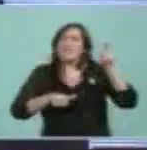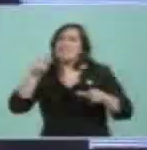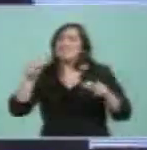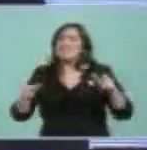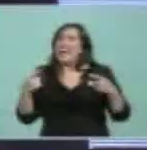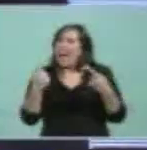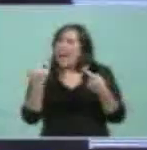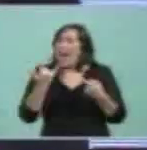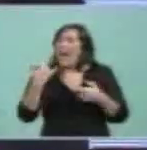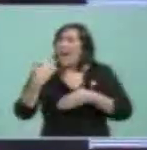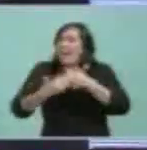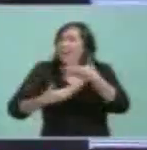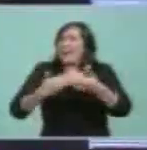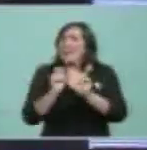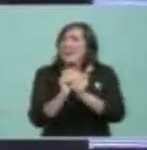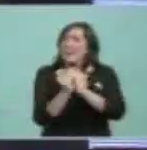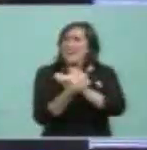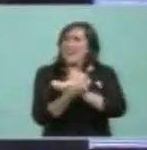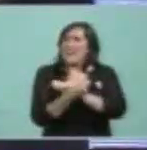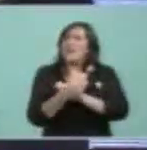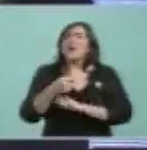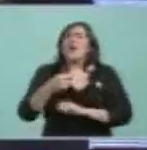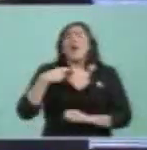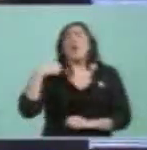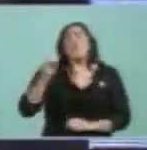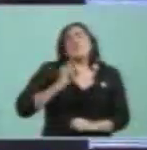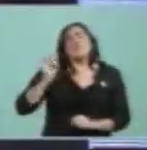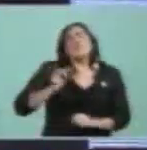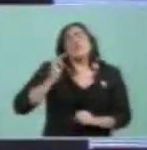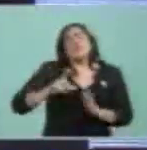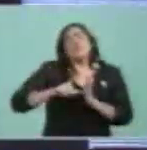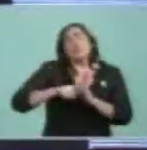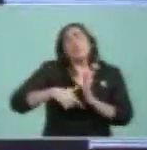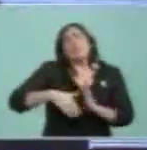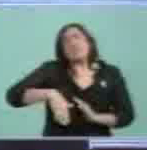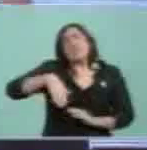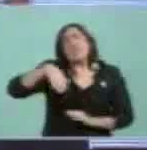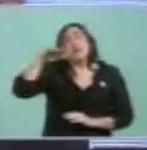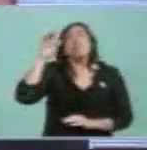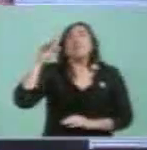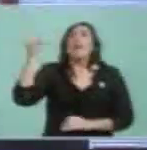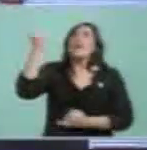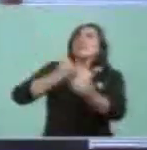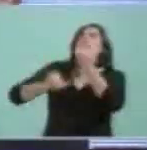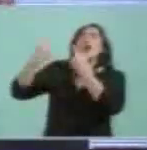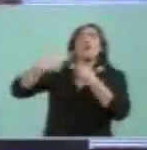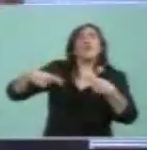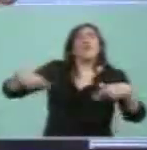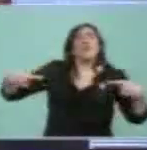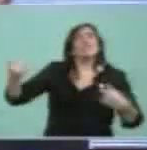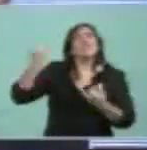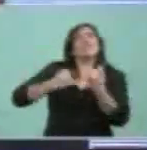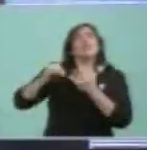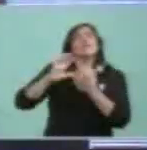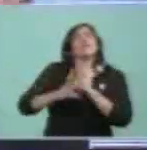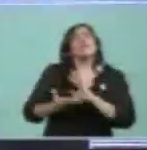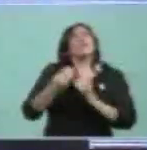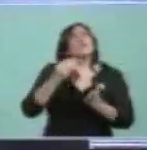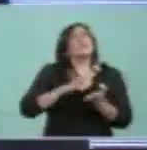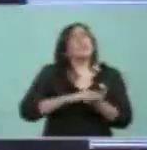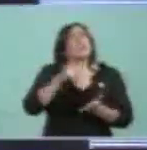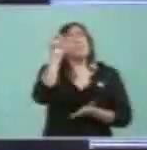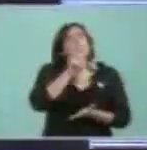Yo creo que muchos hemos advertido que todo lo que nos dijeron durante tanto tiempo y nos plantearon como modelos de país y